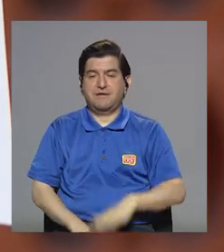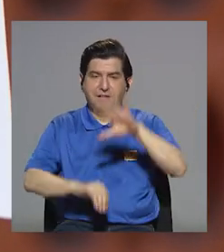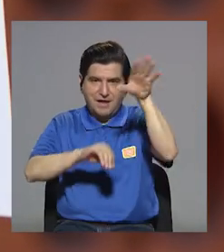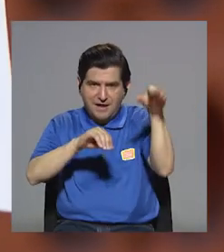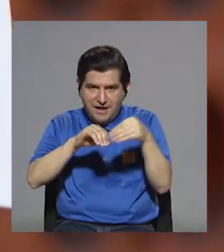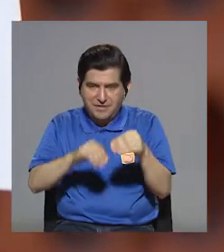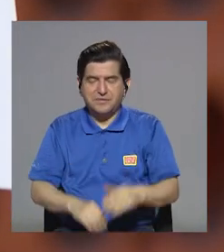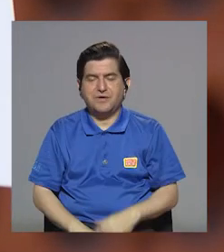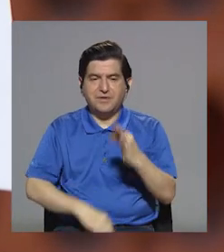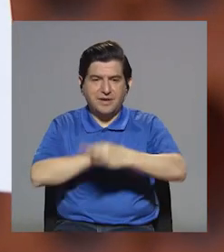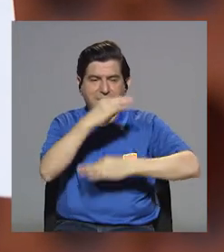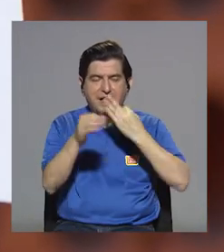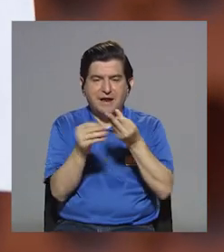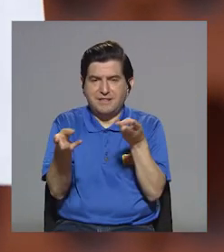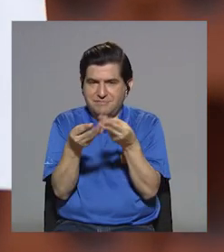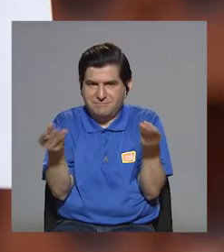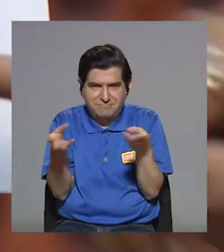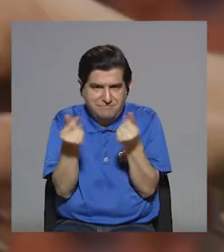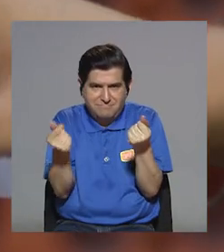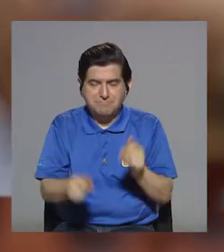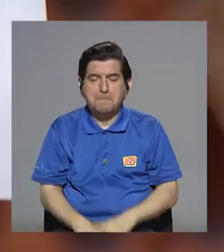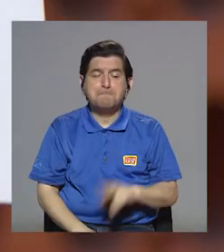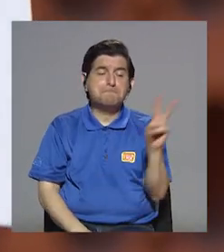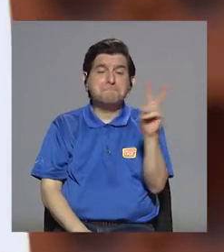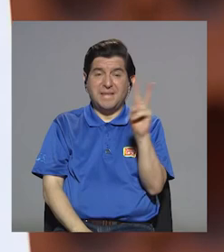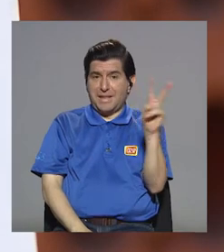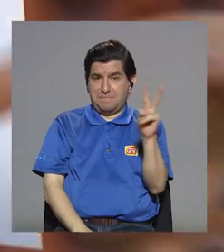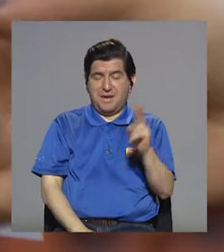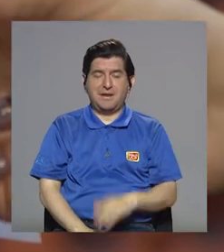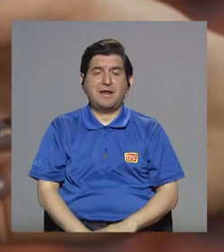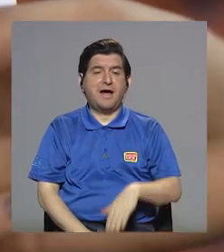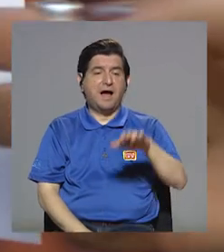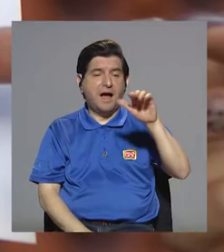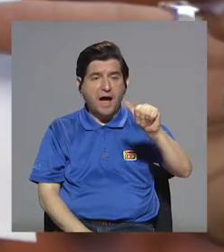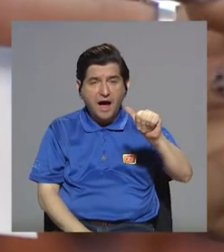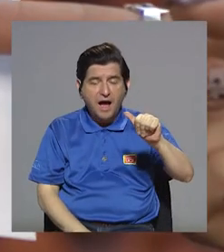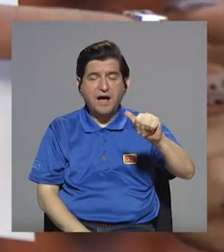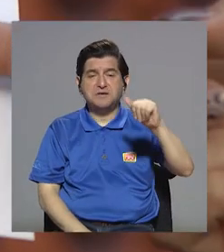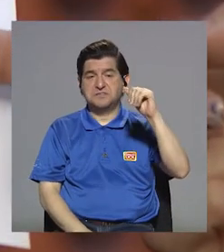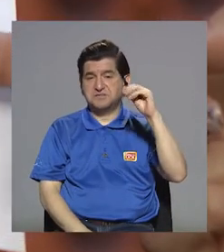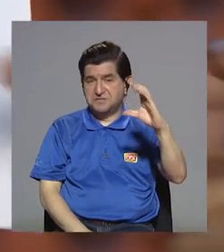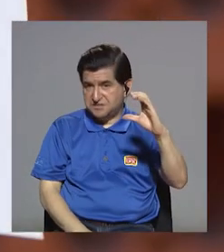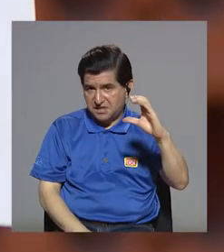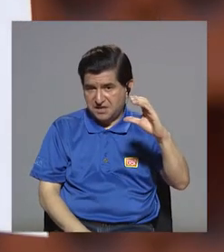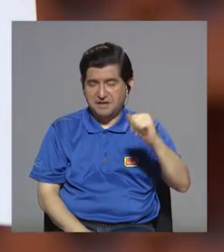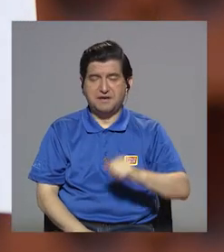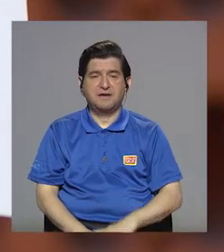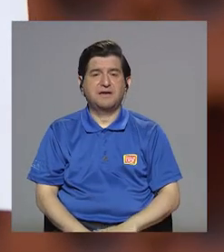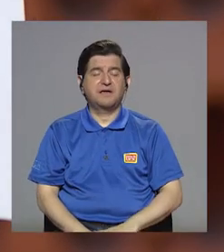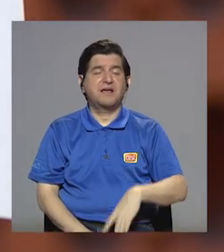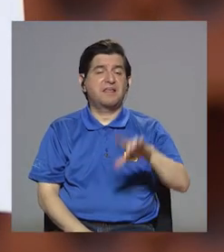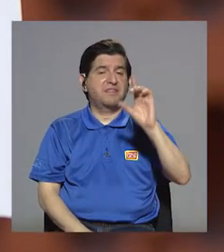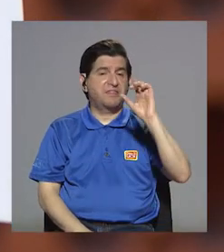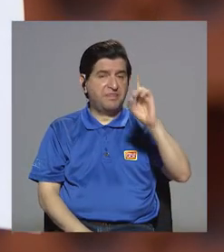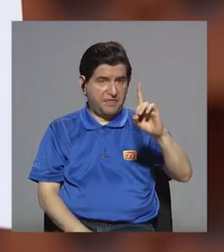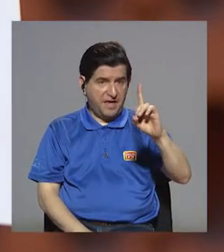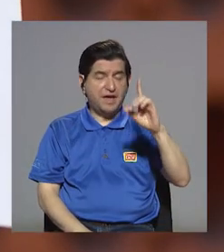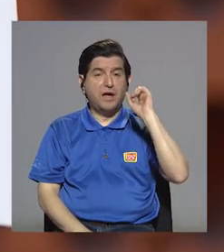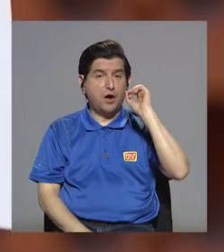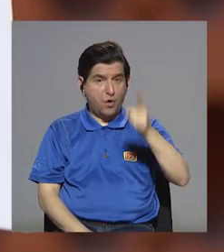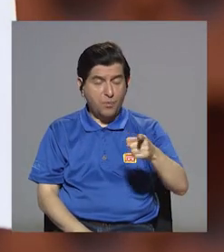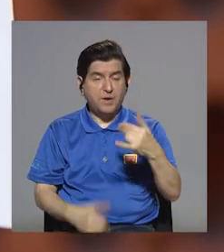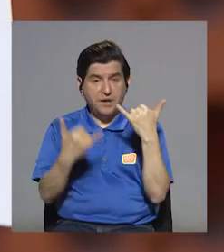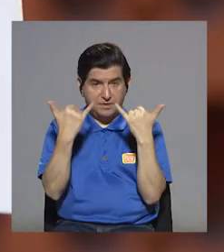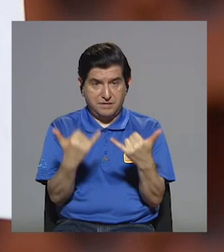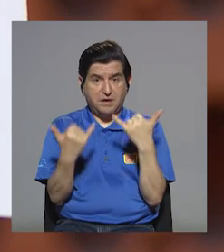Adicional, dependiendo del tipo de producto, se puede establecer las vitaminas. Tenemos vitamina A o vitamina C. Vitamina D, que es